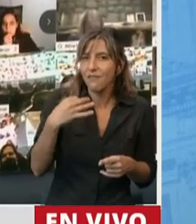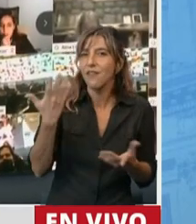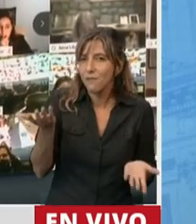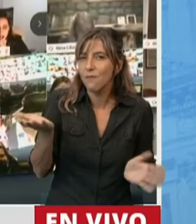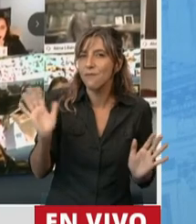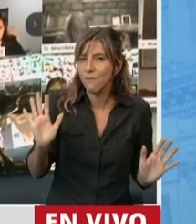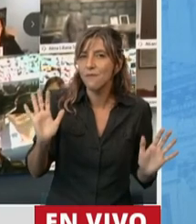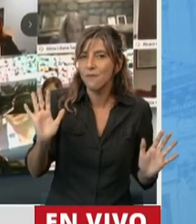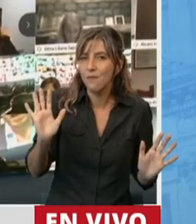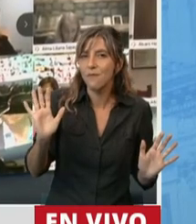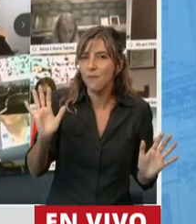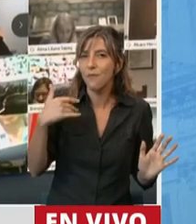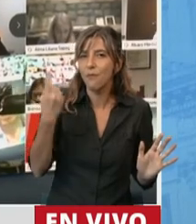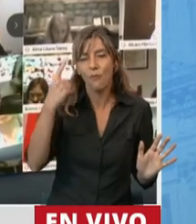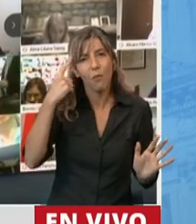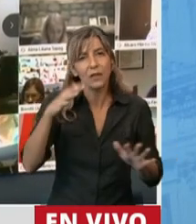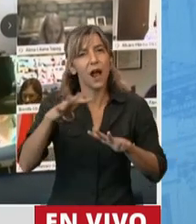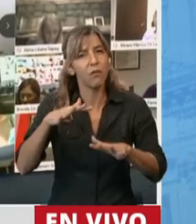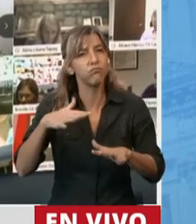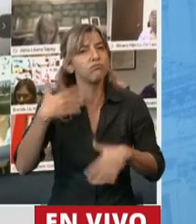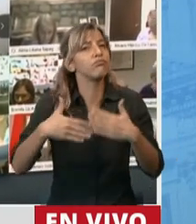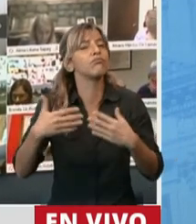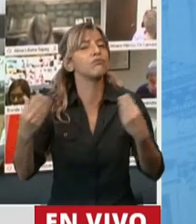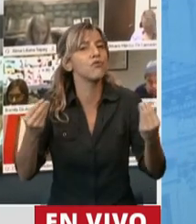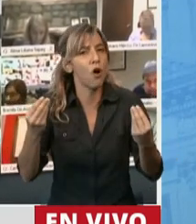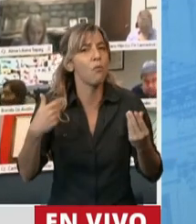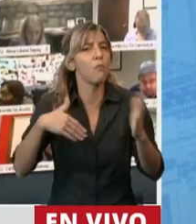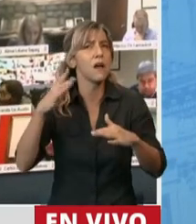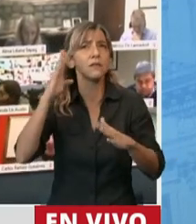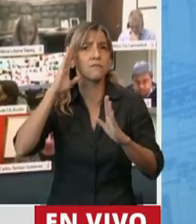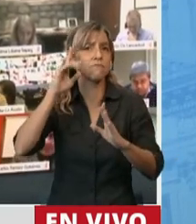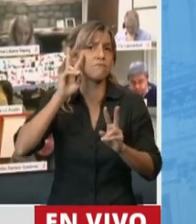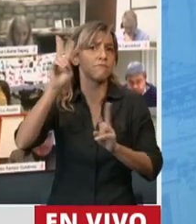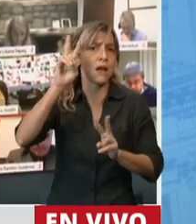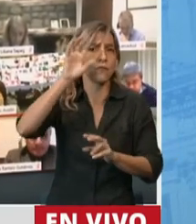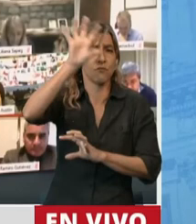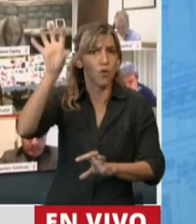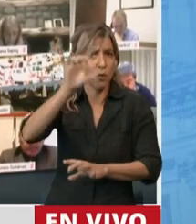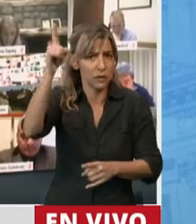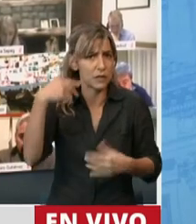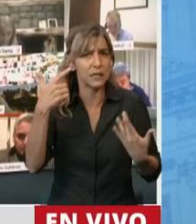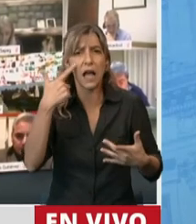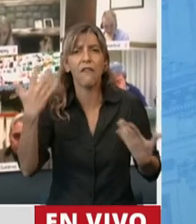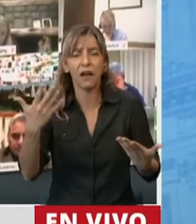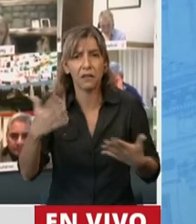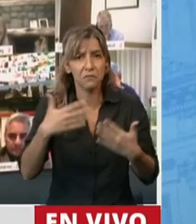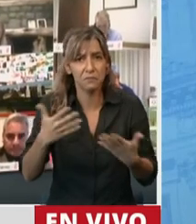Ciudad Autónoma de Buenos Aires y a la de la Provincia de Buenos Aires. Sí, ya termino. Que si llegaran a no adherir